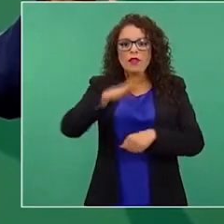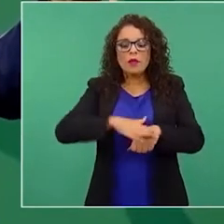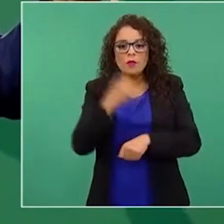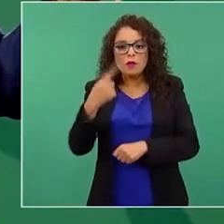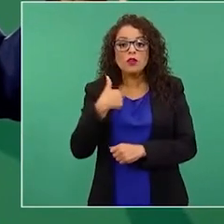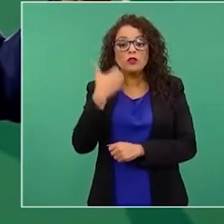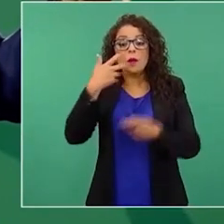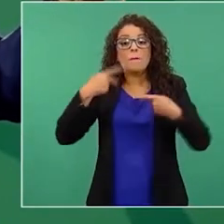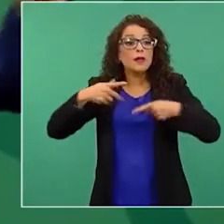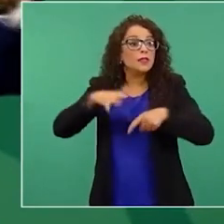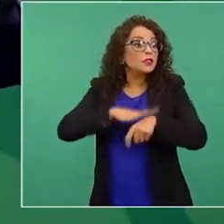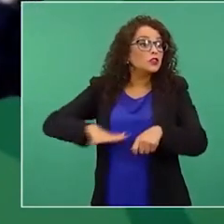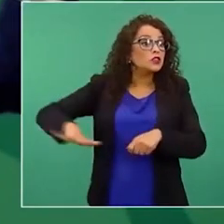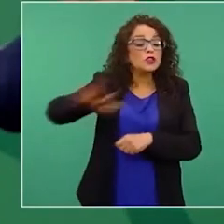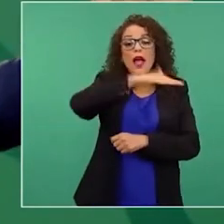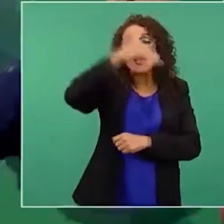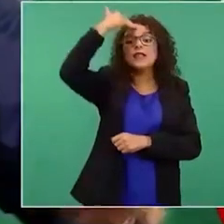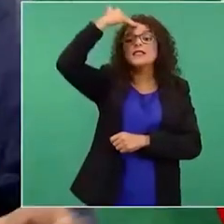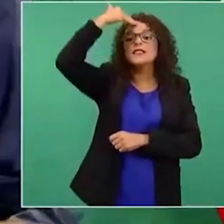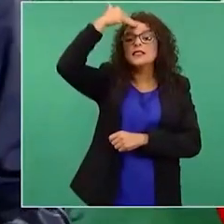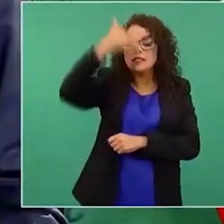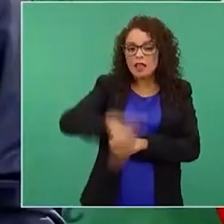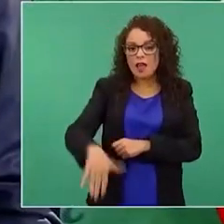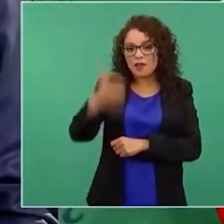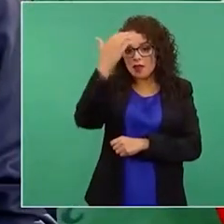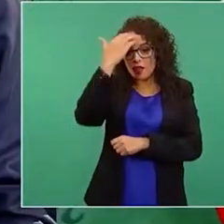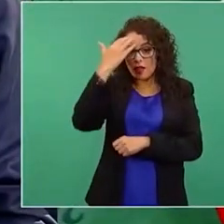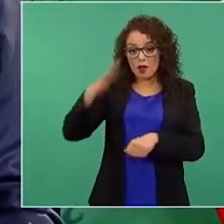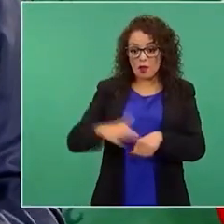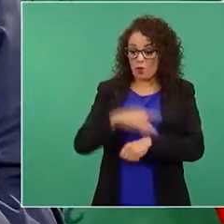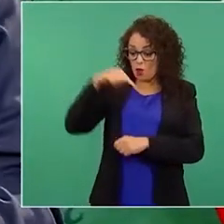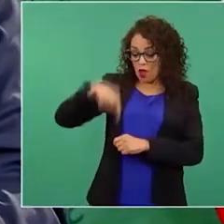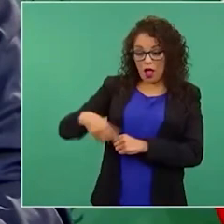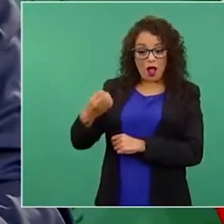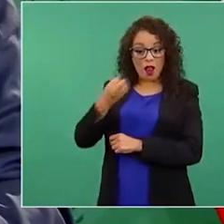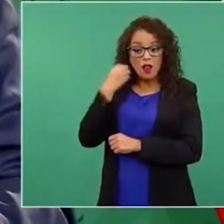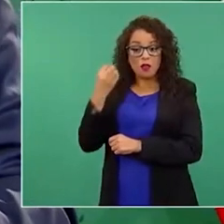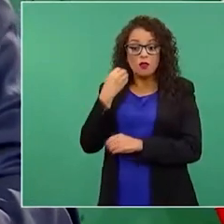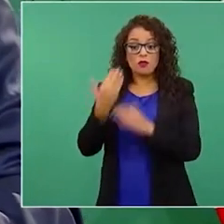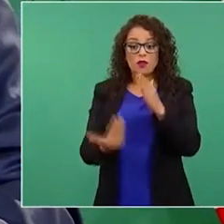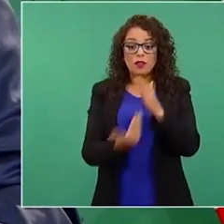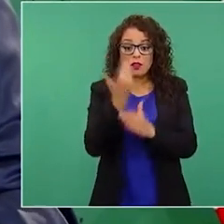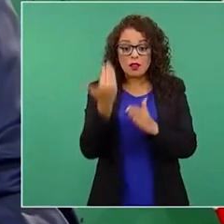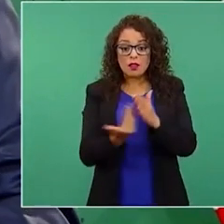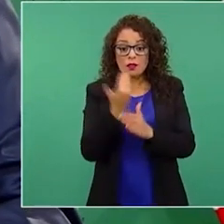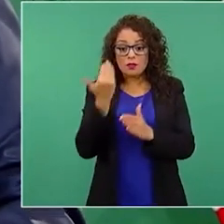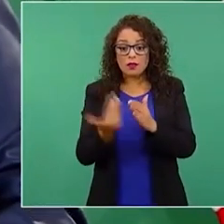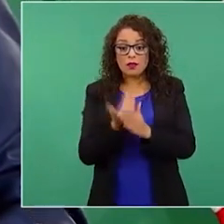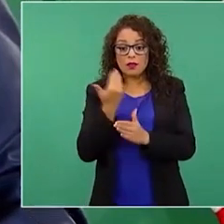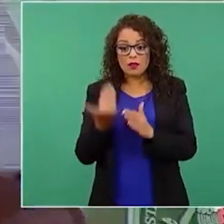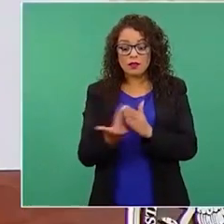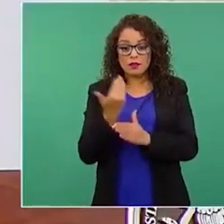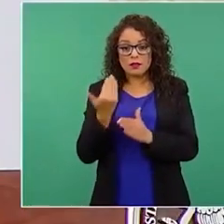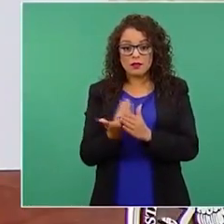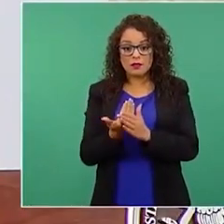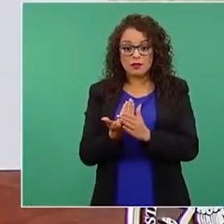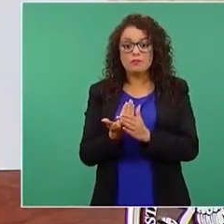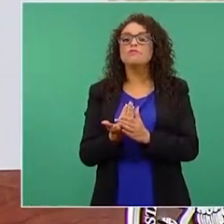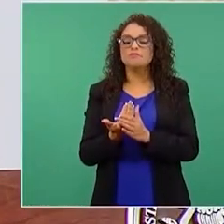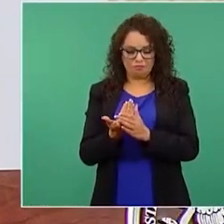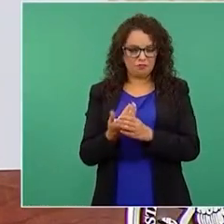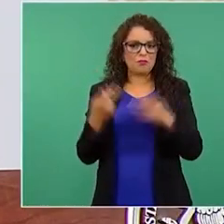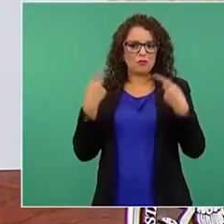porque La Mañanera tiene su audiencia,